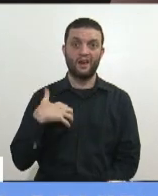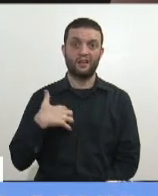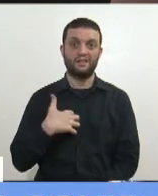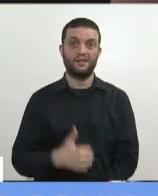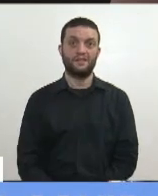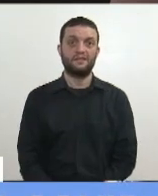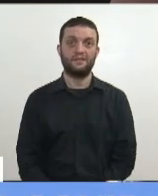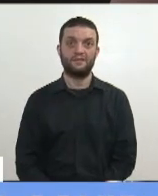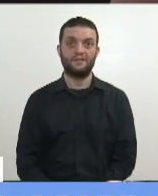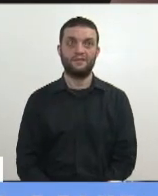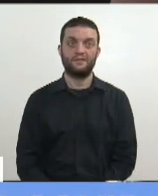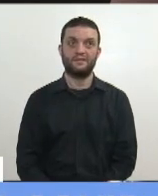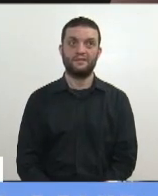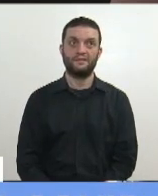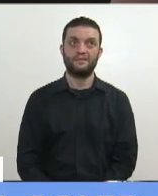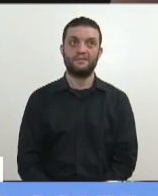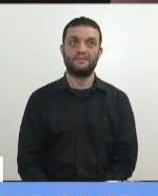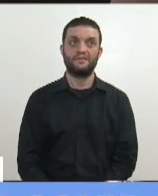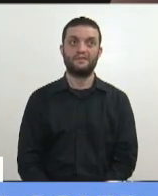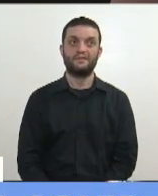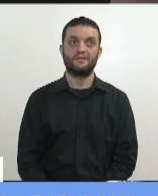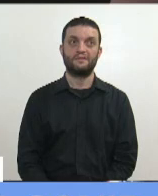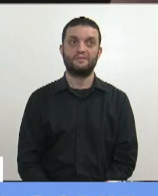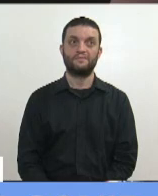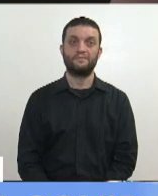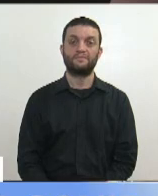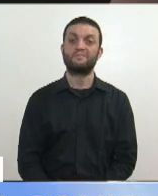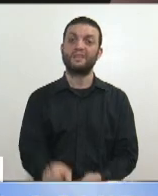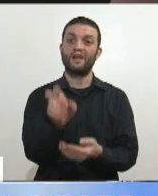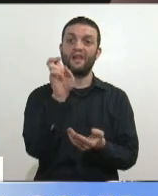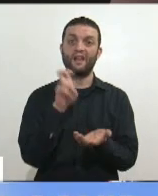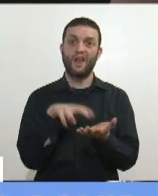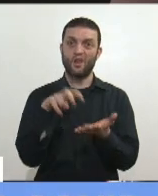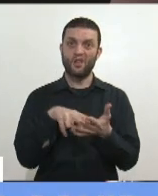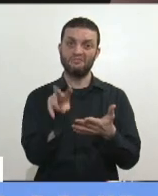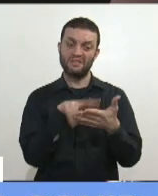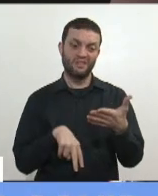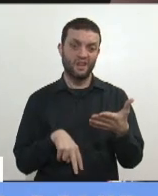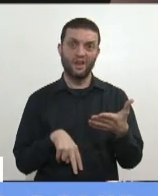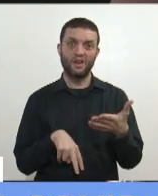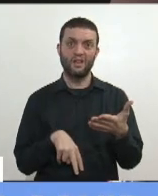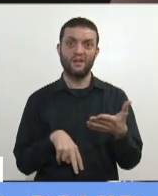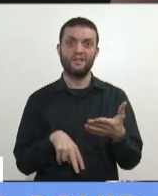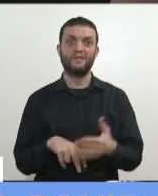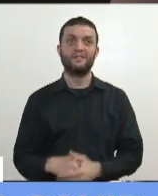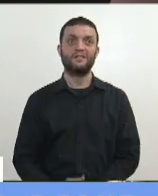Una de las noticias y cree que volvió al pasado,